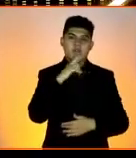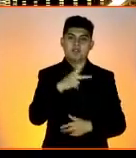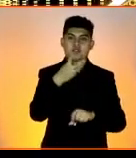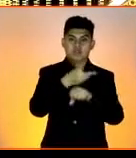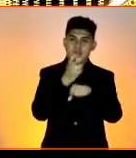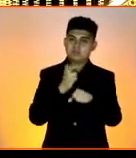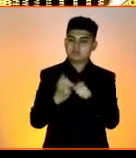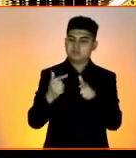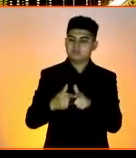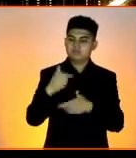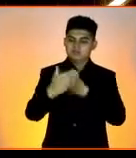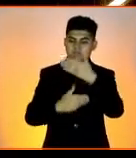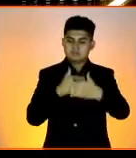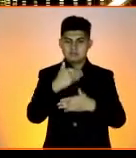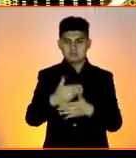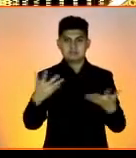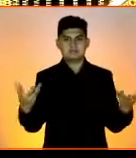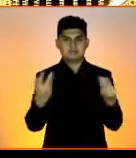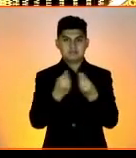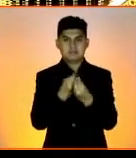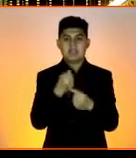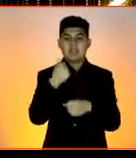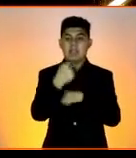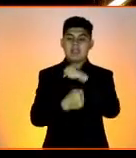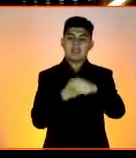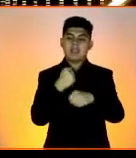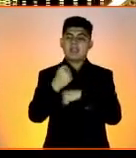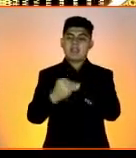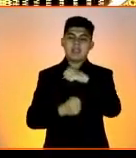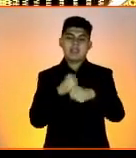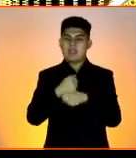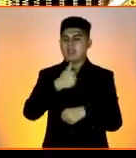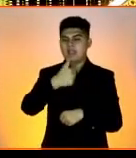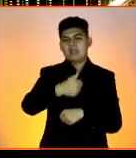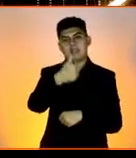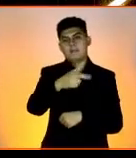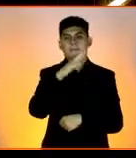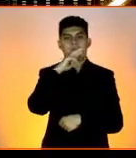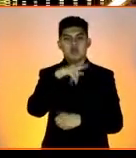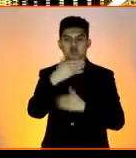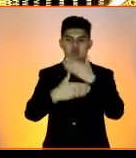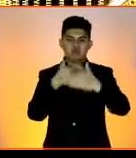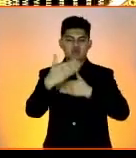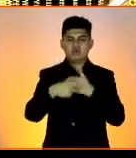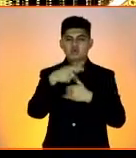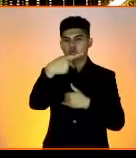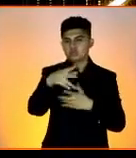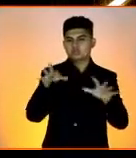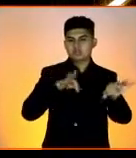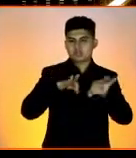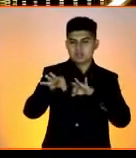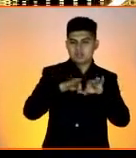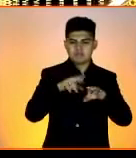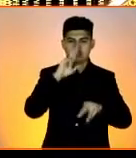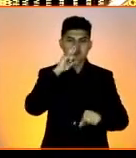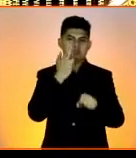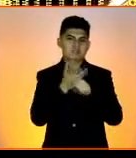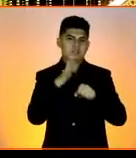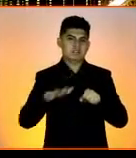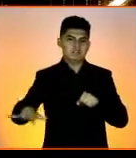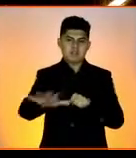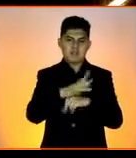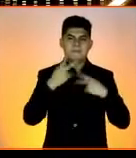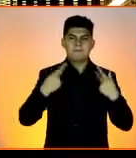invito a continuar en este camino y cada año a llevar a cabo mejoras en sus estrategias de responsabilidad social, que sean